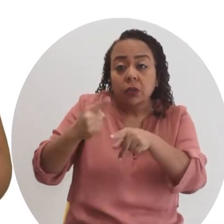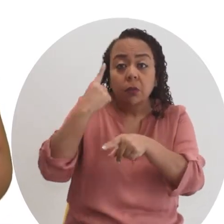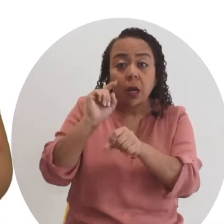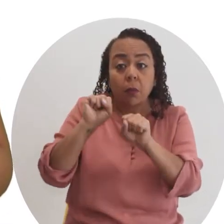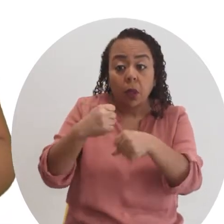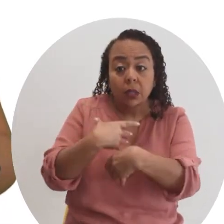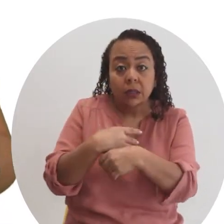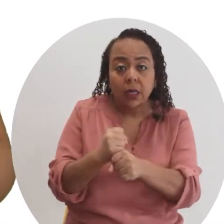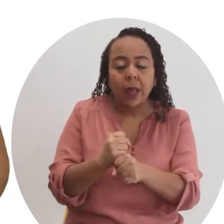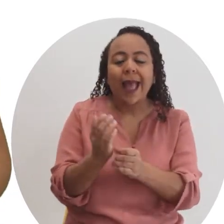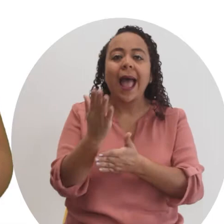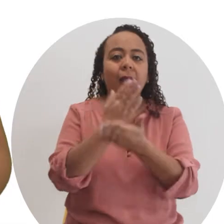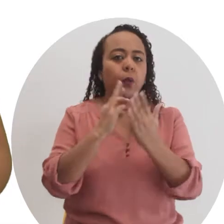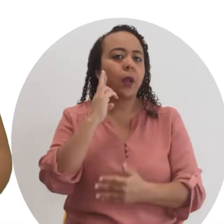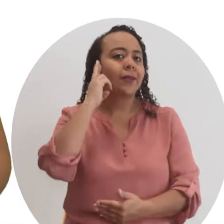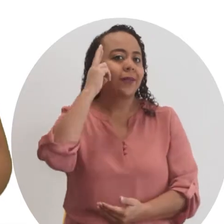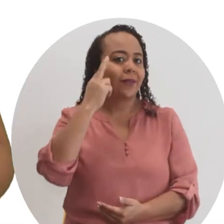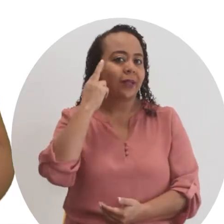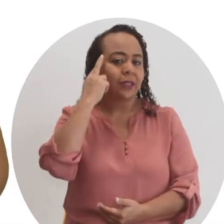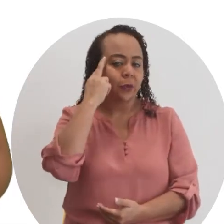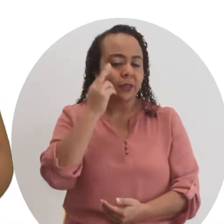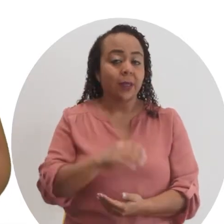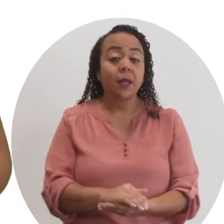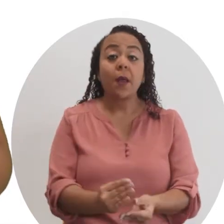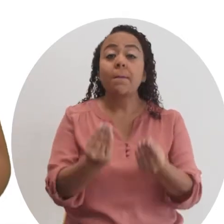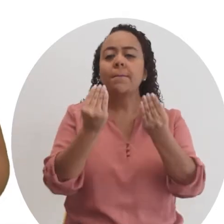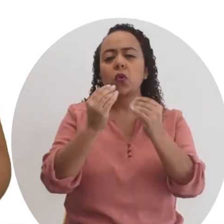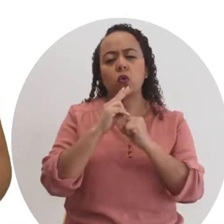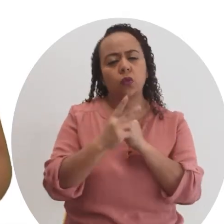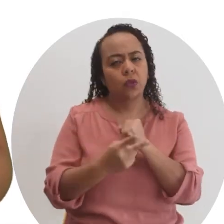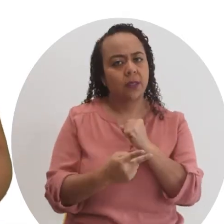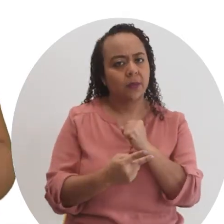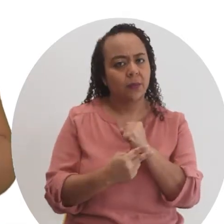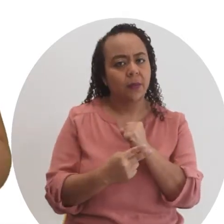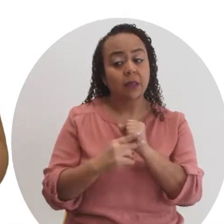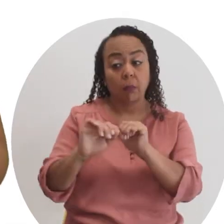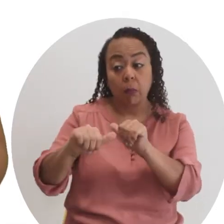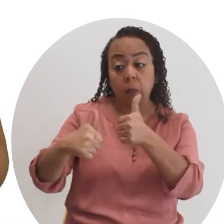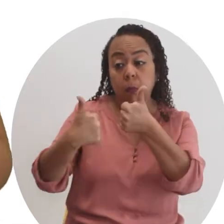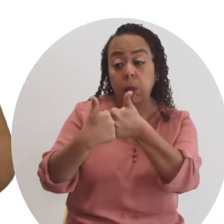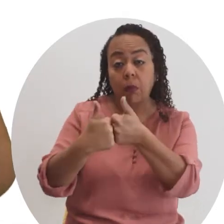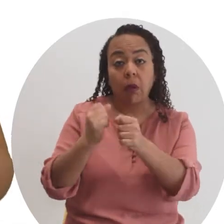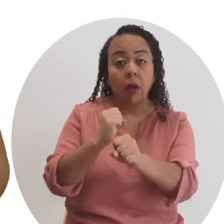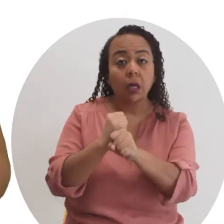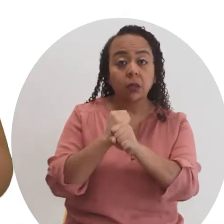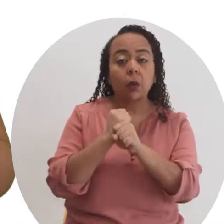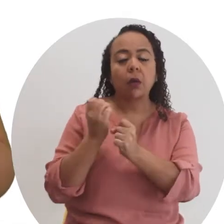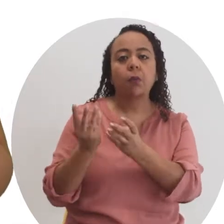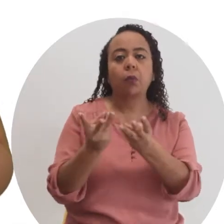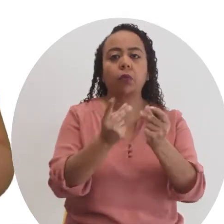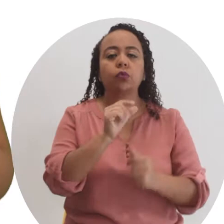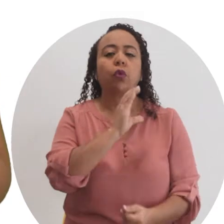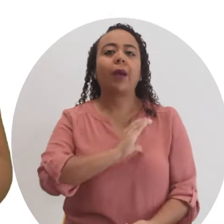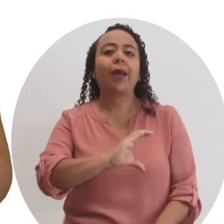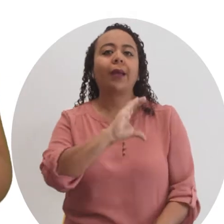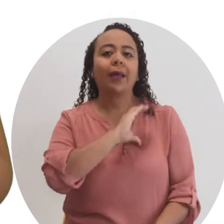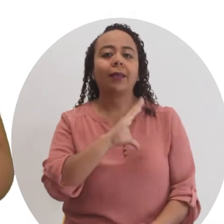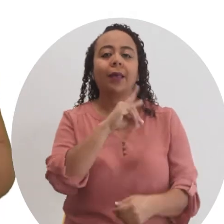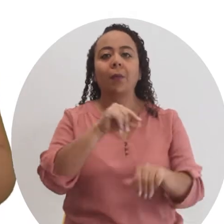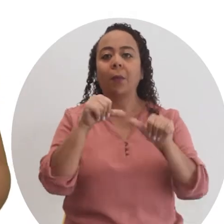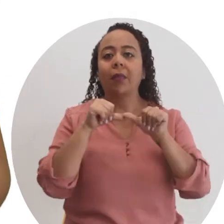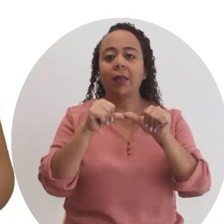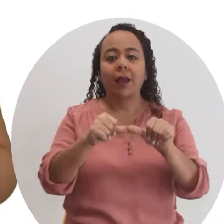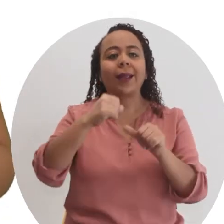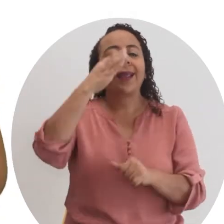cumplirlos son algunas de las razones por las cuales muchas veces es retador asegurar un producto de calidad